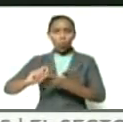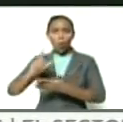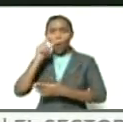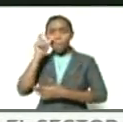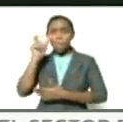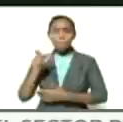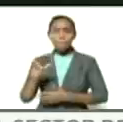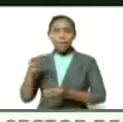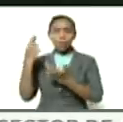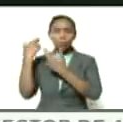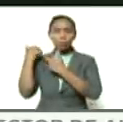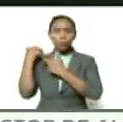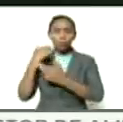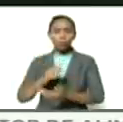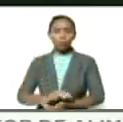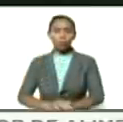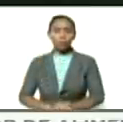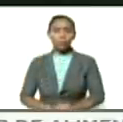García